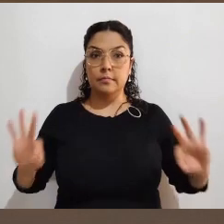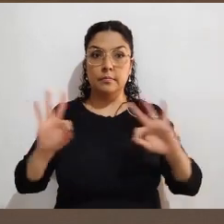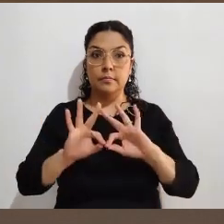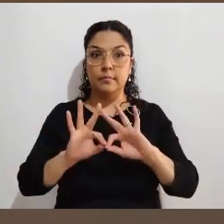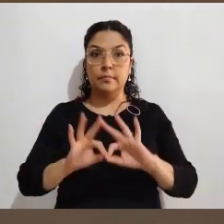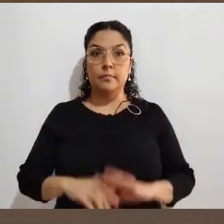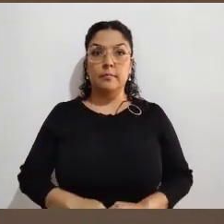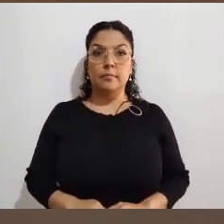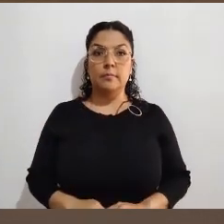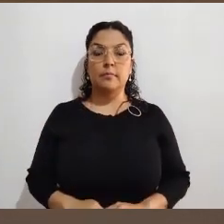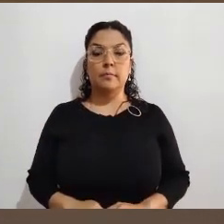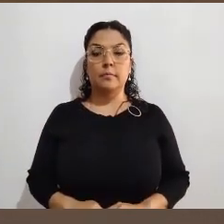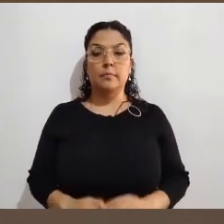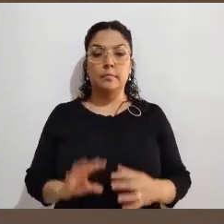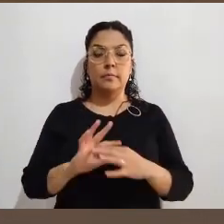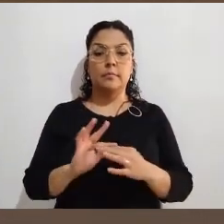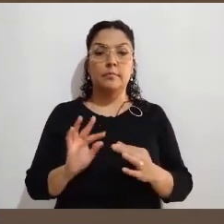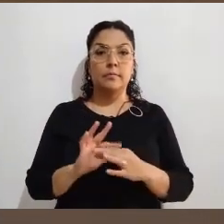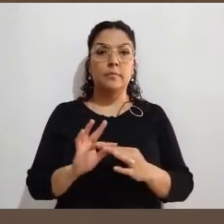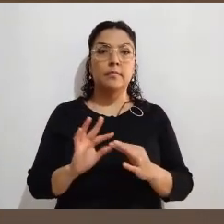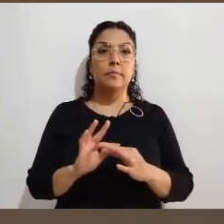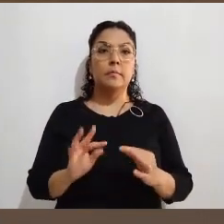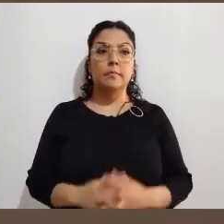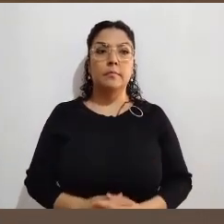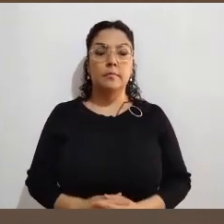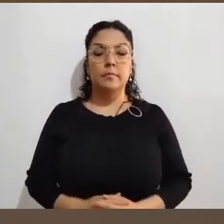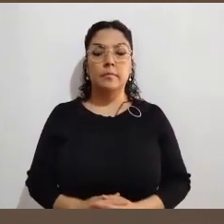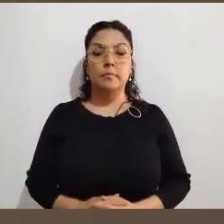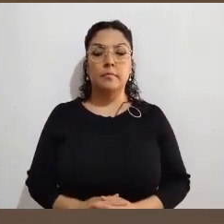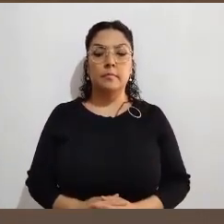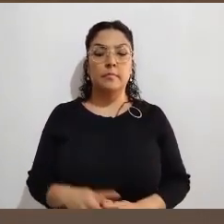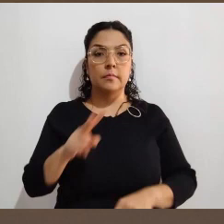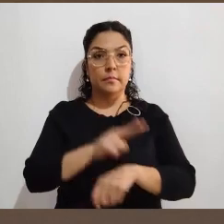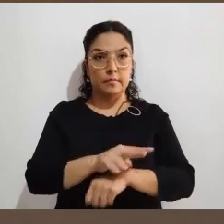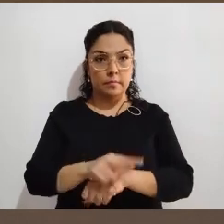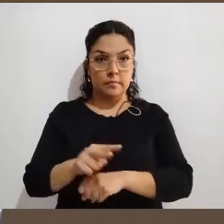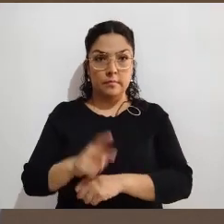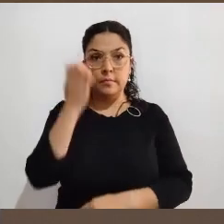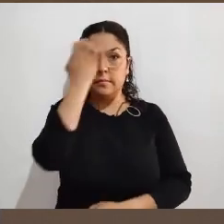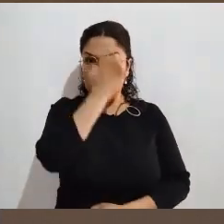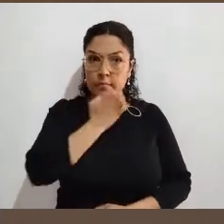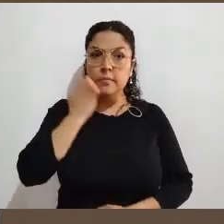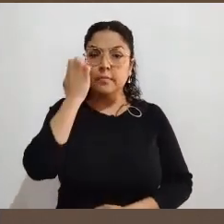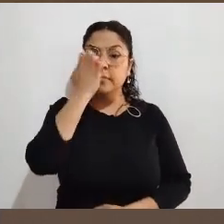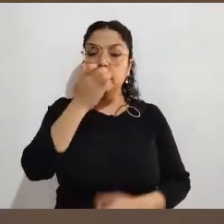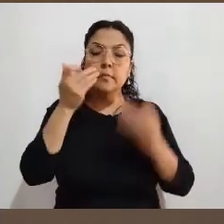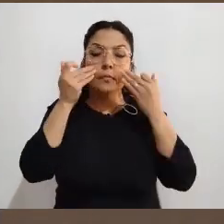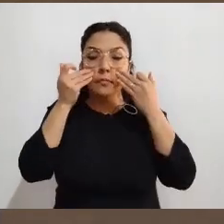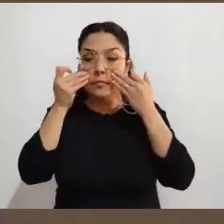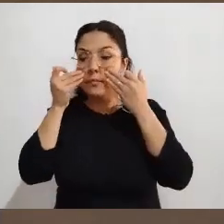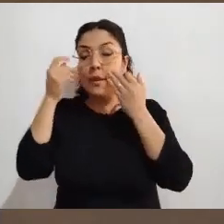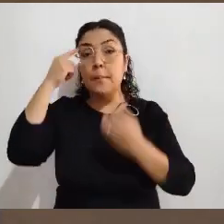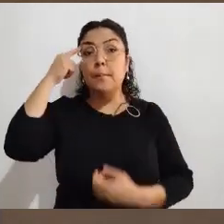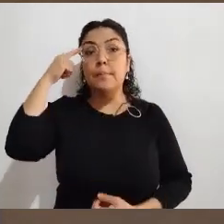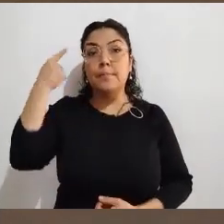importante esta de que, bueno, aprovecho tu pregunta para mencionarles a la ciudadanía. La observación electoral tiene muchos propósitos. El principal y